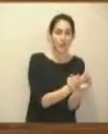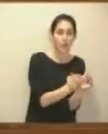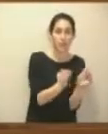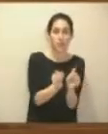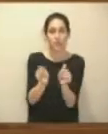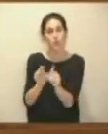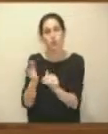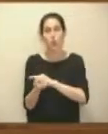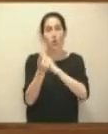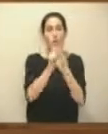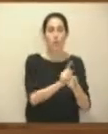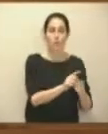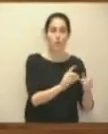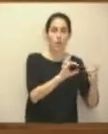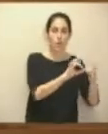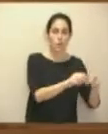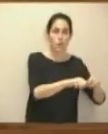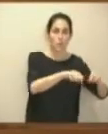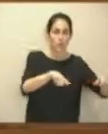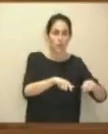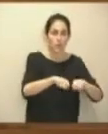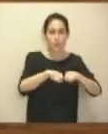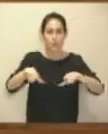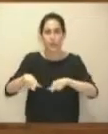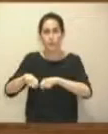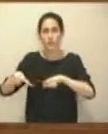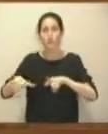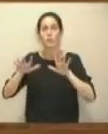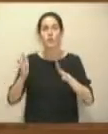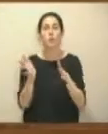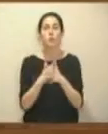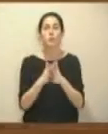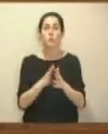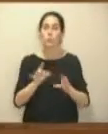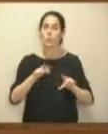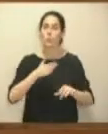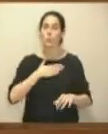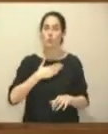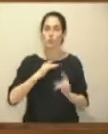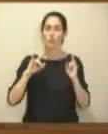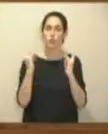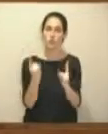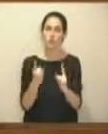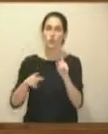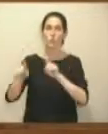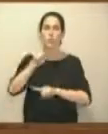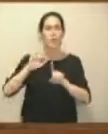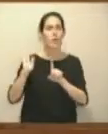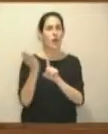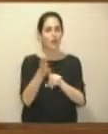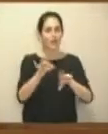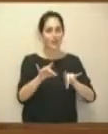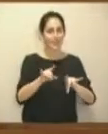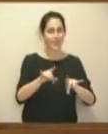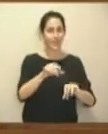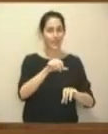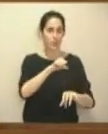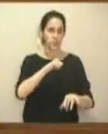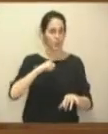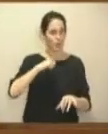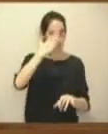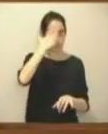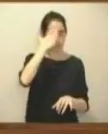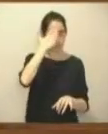importante. Pero los problemas relacionados con la estructura de la propiedad forestal no afectan solo a los terrenos de titularidad privada